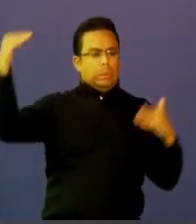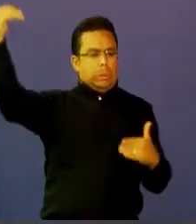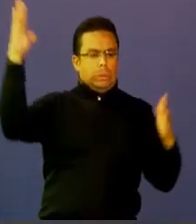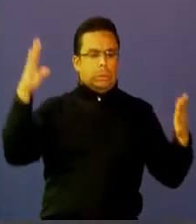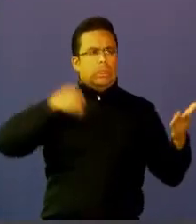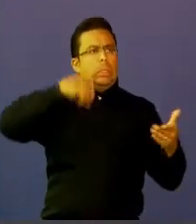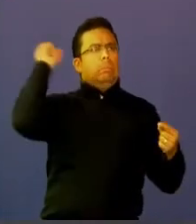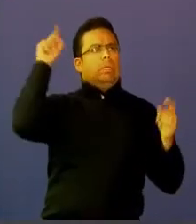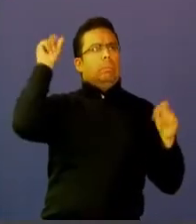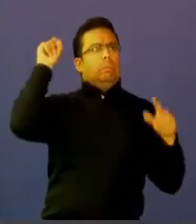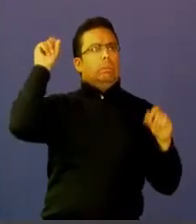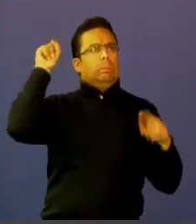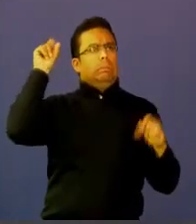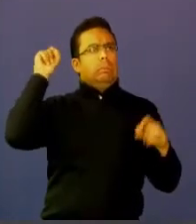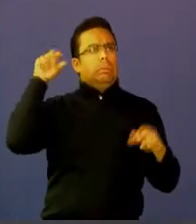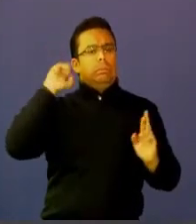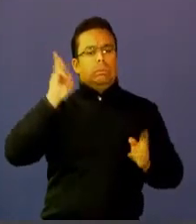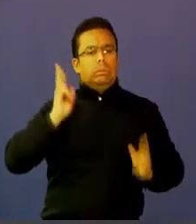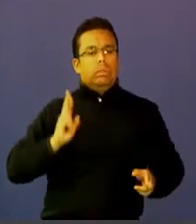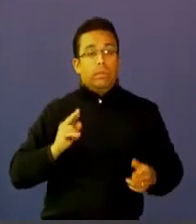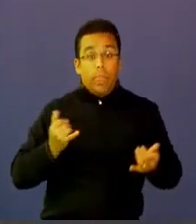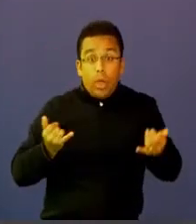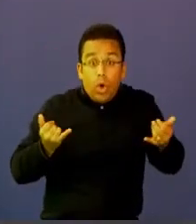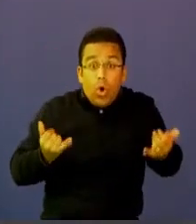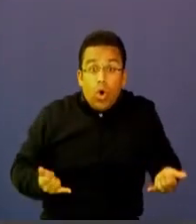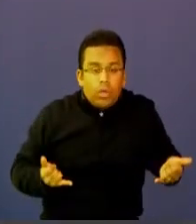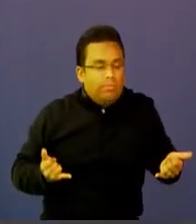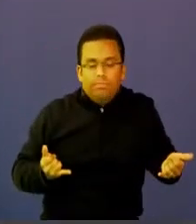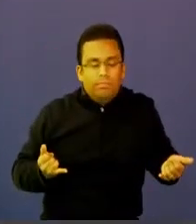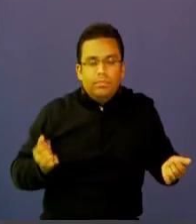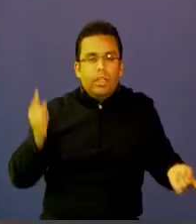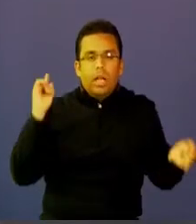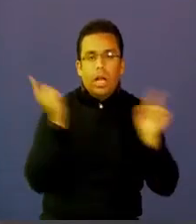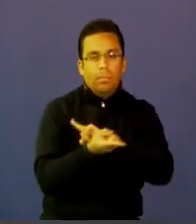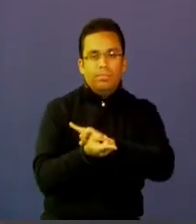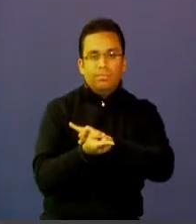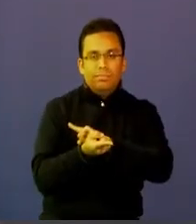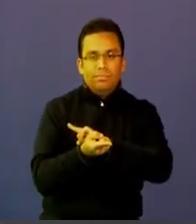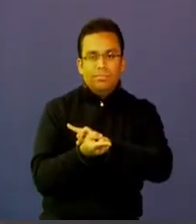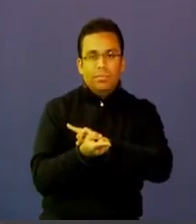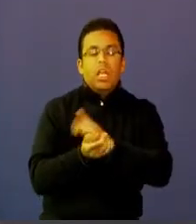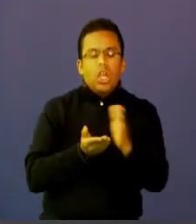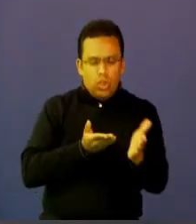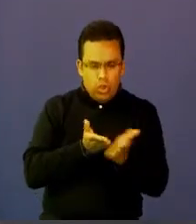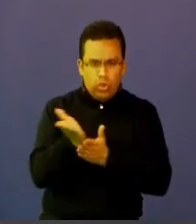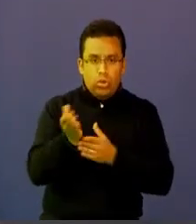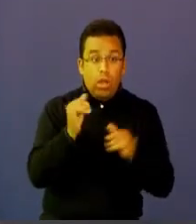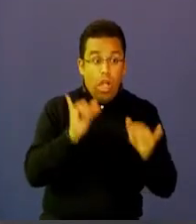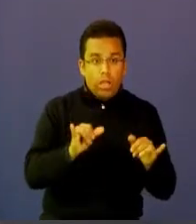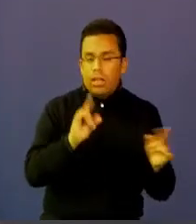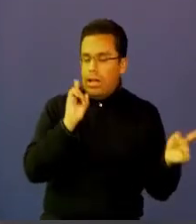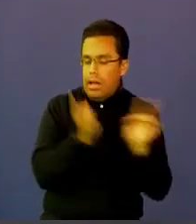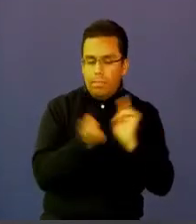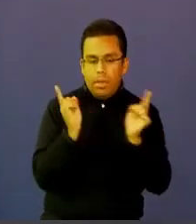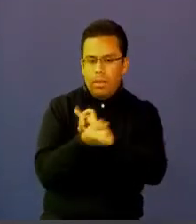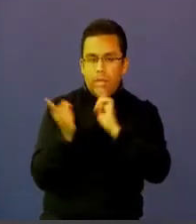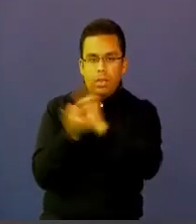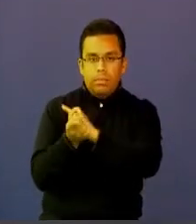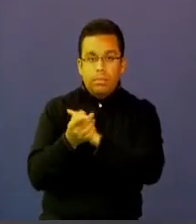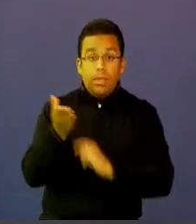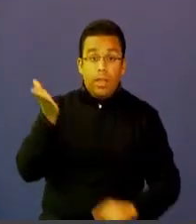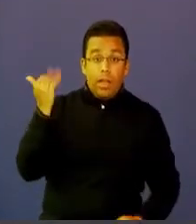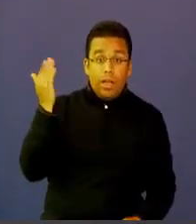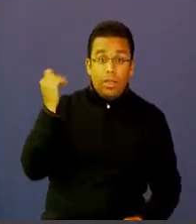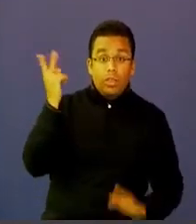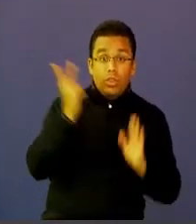prueba de Estado. Hoy eso ha cambiado. Y va a seguir cambiando. En el año 2012 se aplicó la prueba PISA, en el año